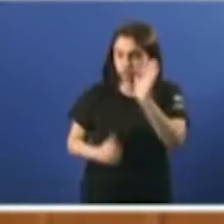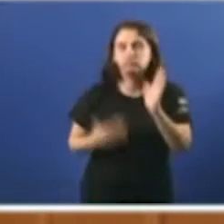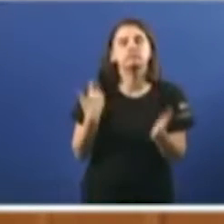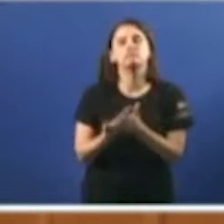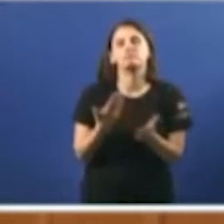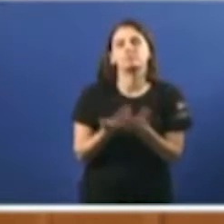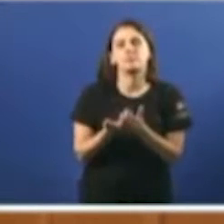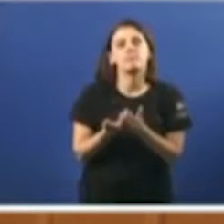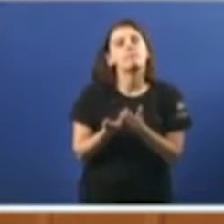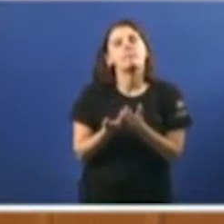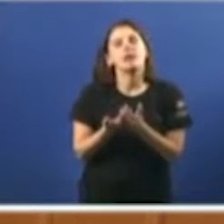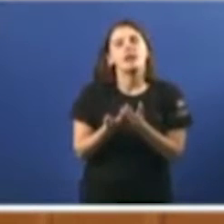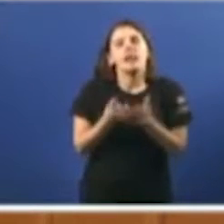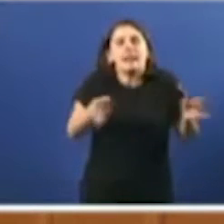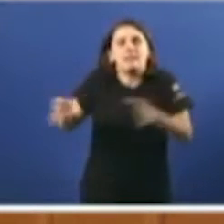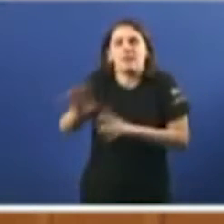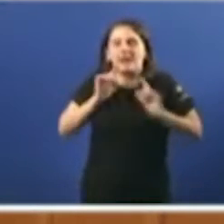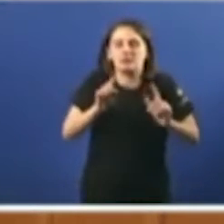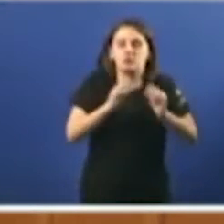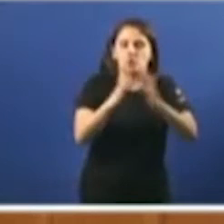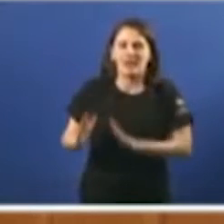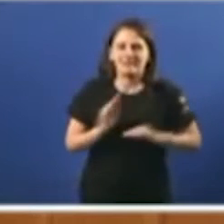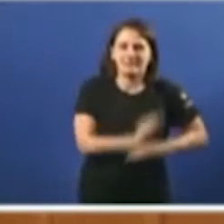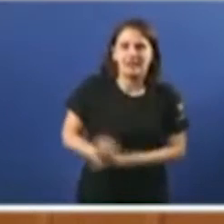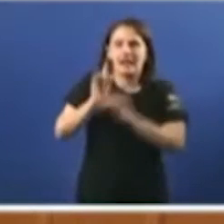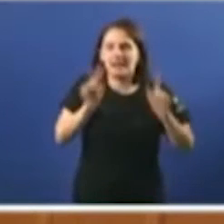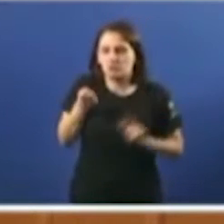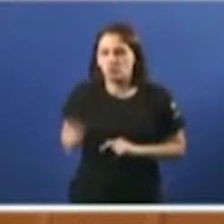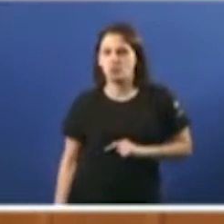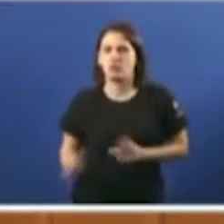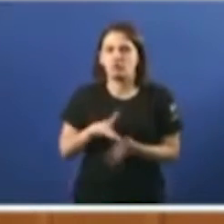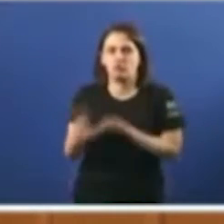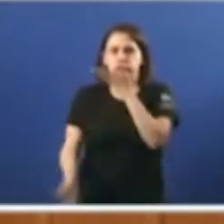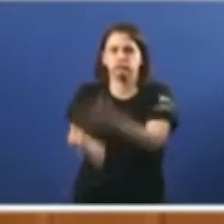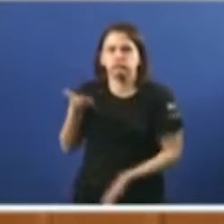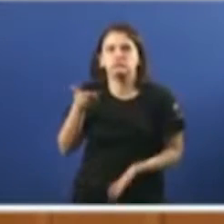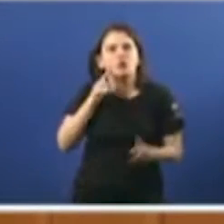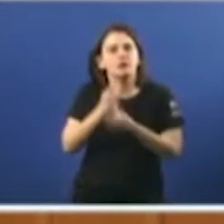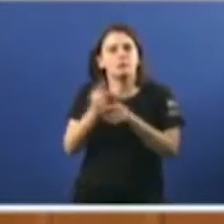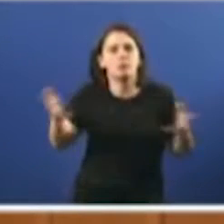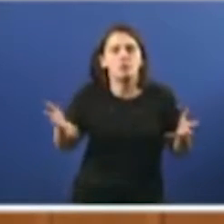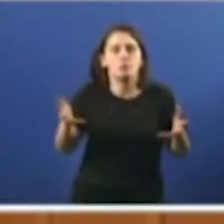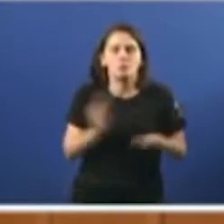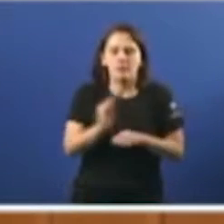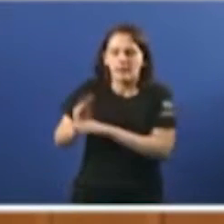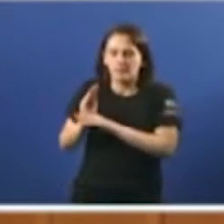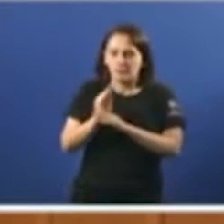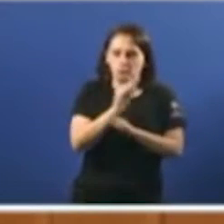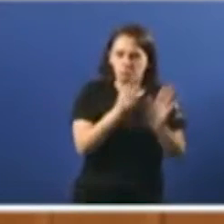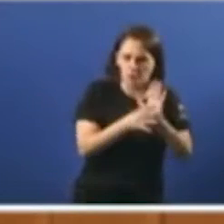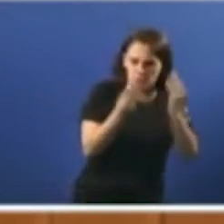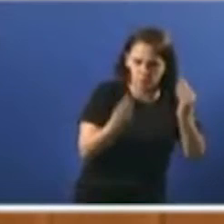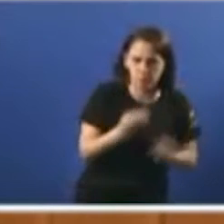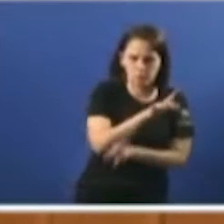desincentivando a prestación das libranzas por coidados na casa, cando é unha prestación demandada que favorece o mantemento con calidade no entorno familiar